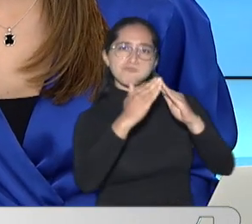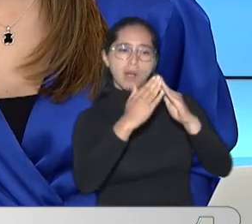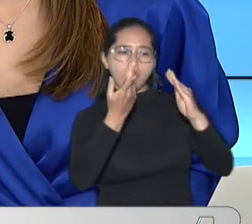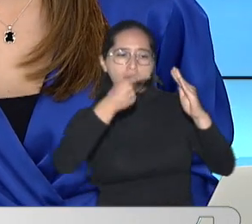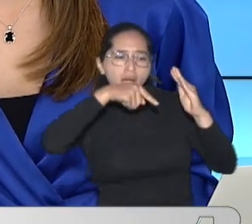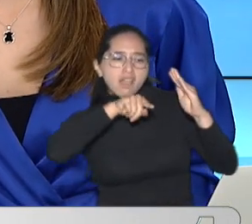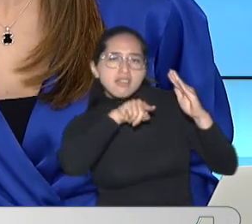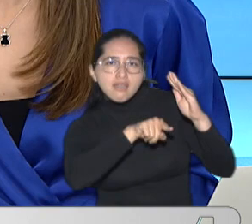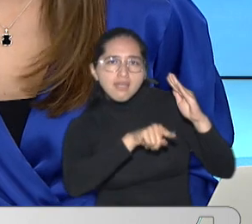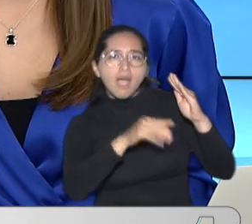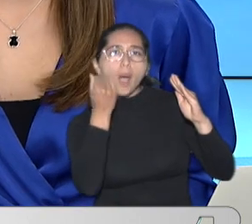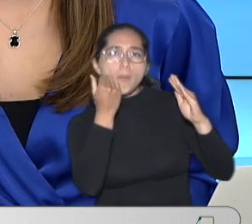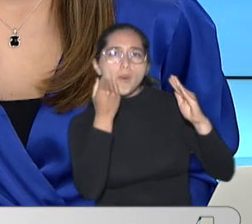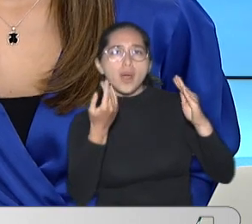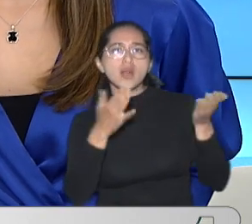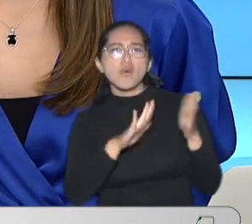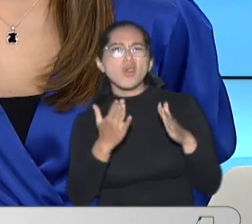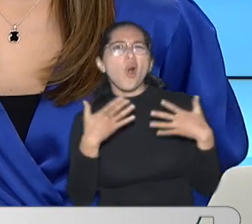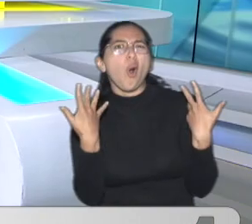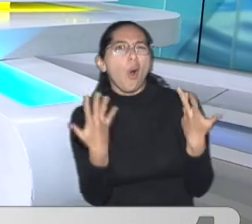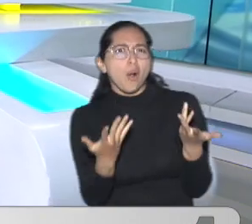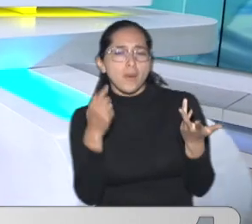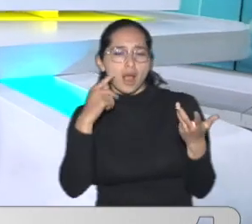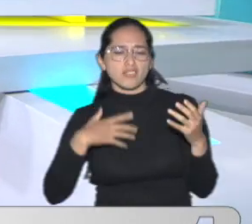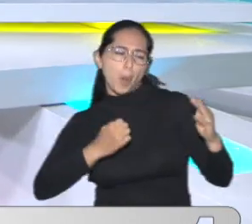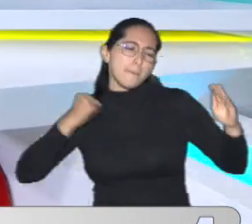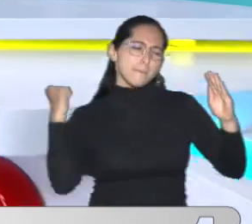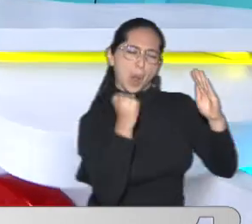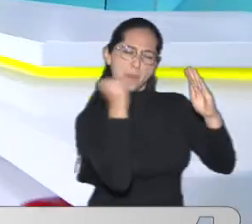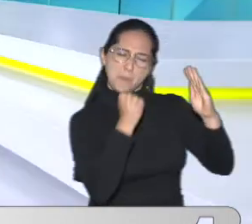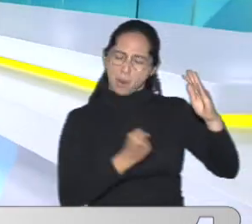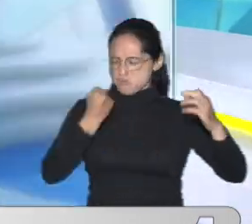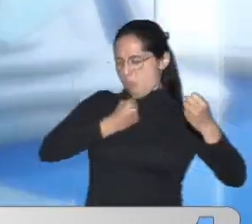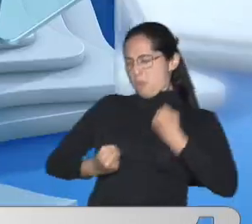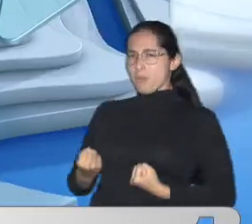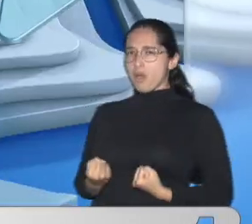Por varios ataques Con arma blanca Yusy Chaparro ¿Quién es la víctima?